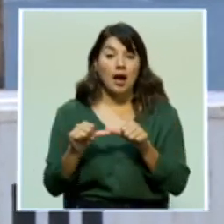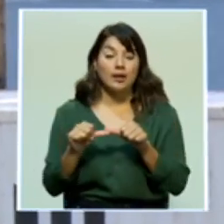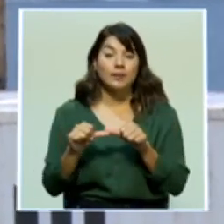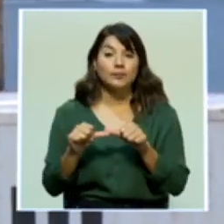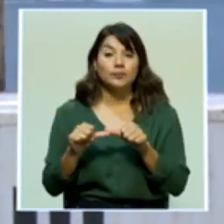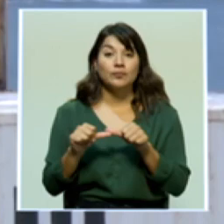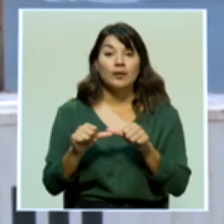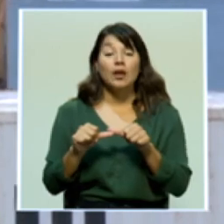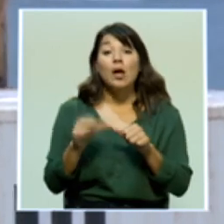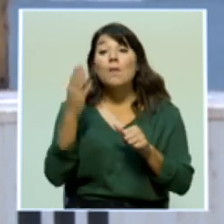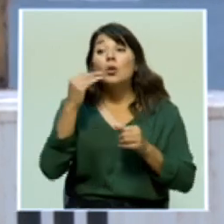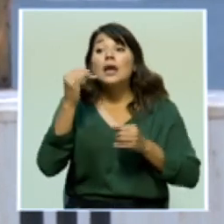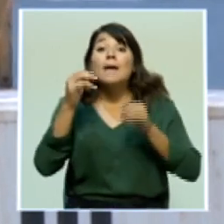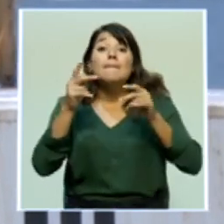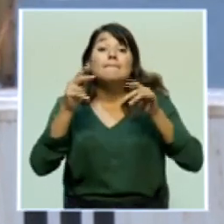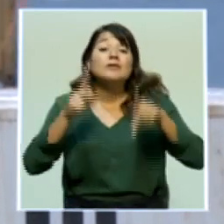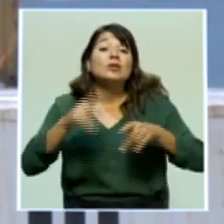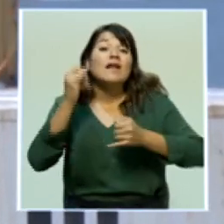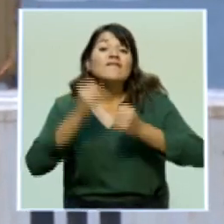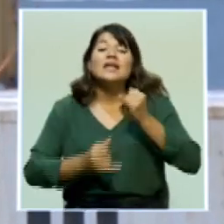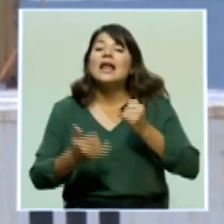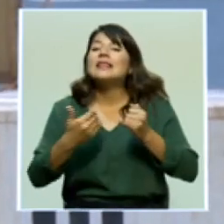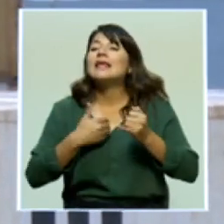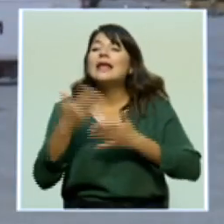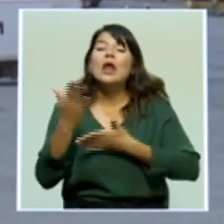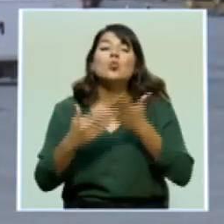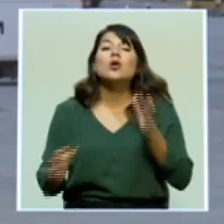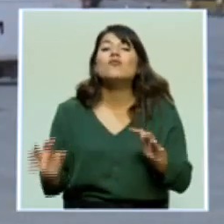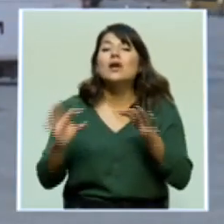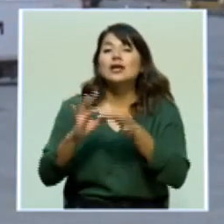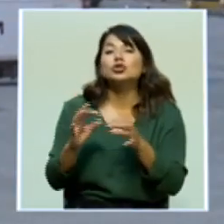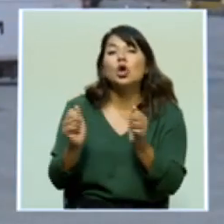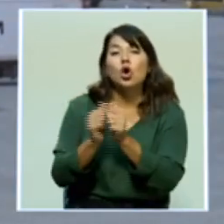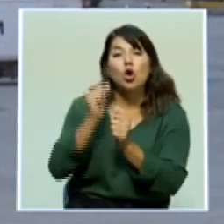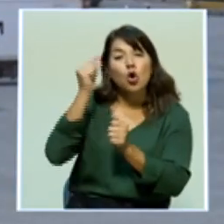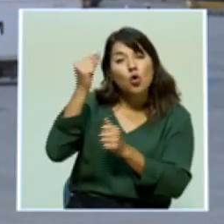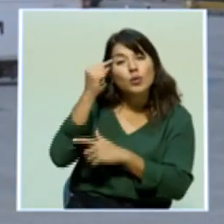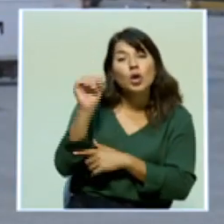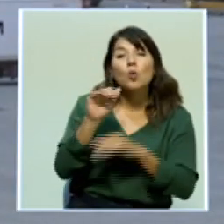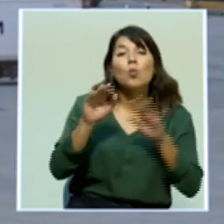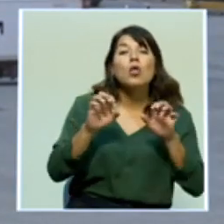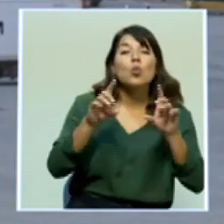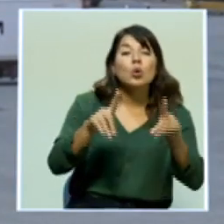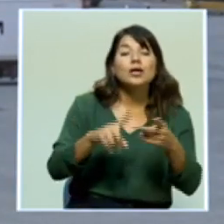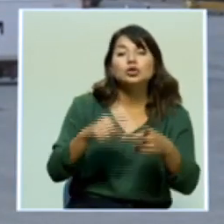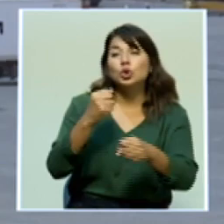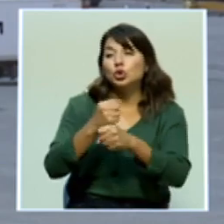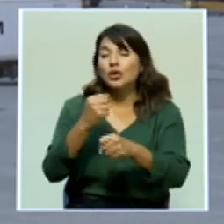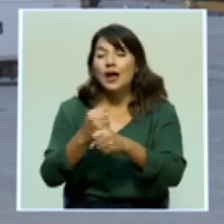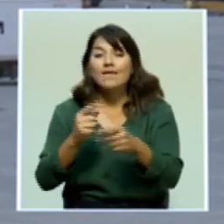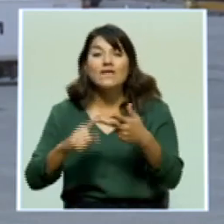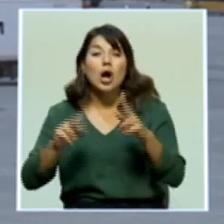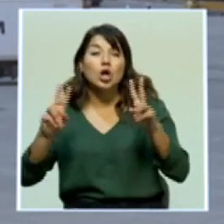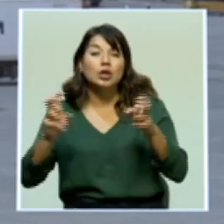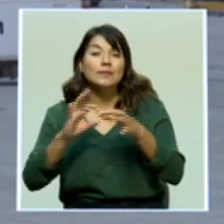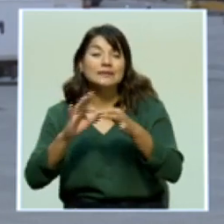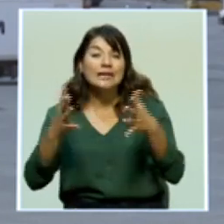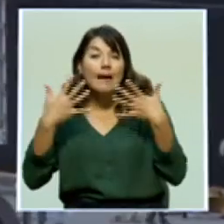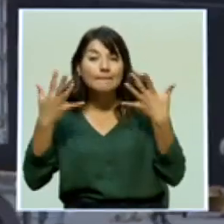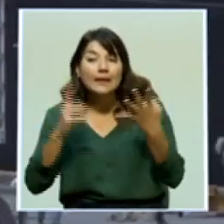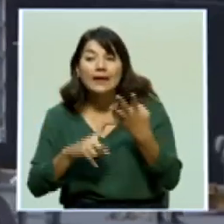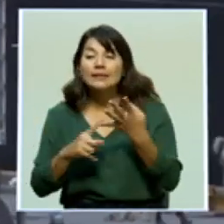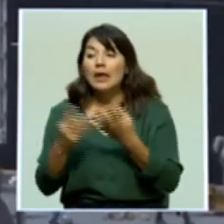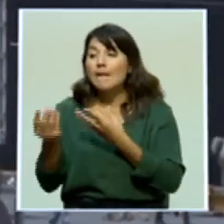tiene algún tipo de relación con el Estado. En educación, en trabajo, en educación, ambientales, temas de productividad,